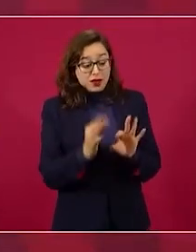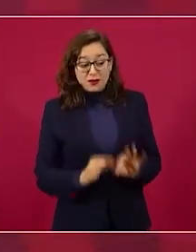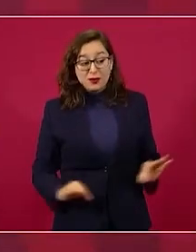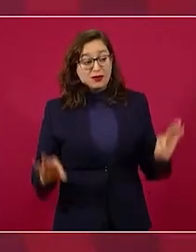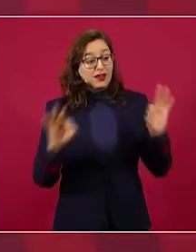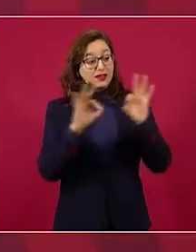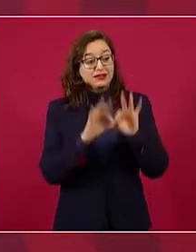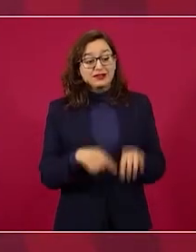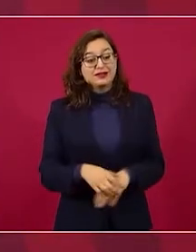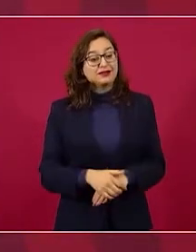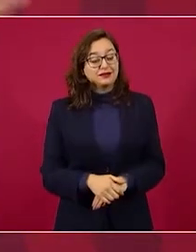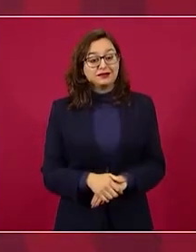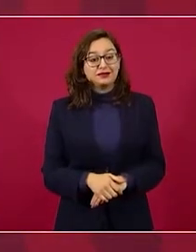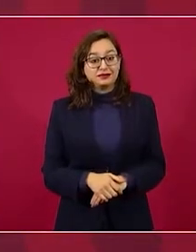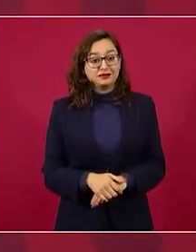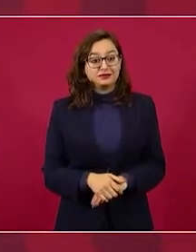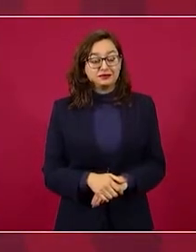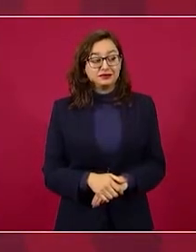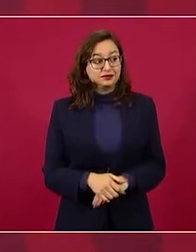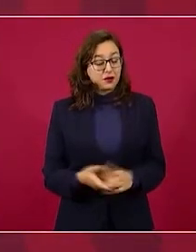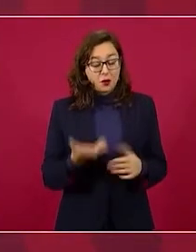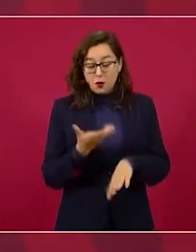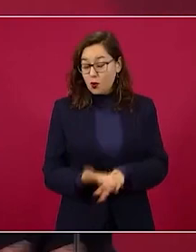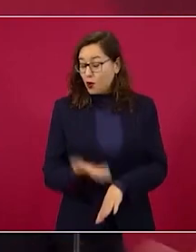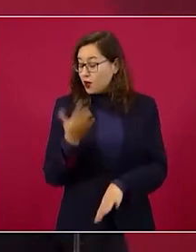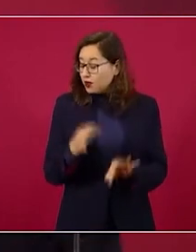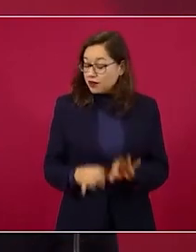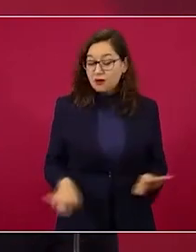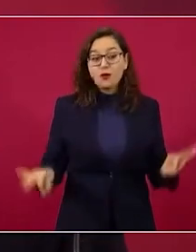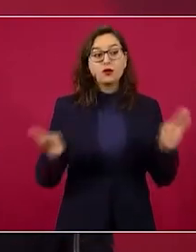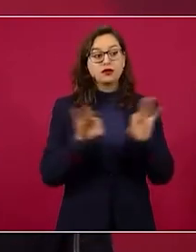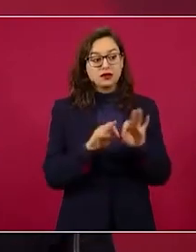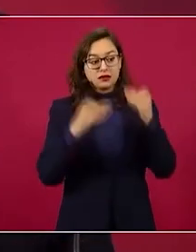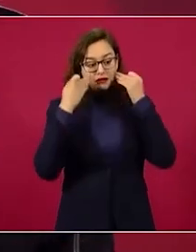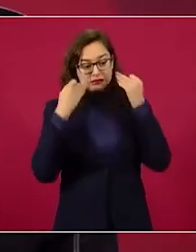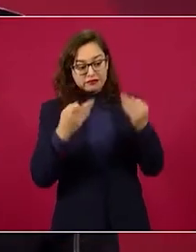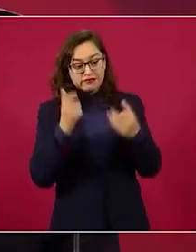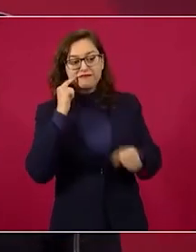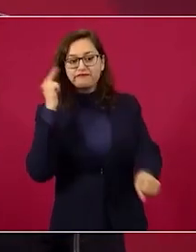cuando pusieron que todos eran eran como Loret